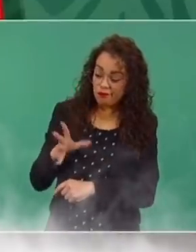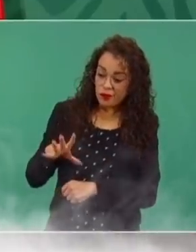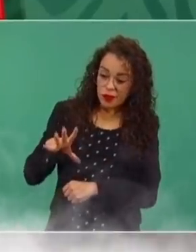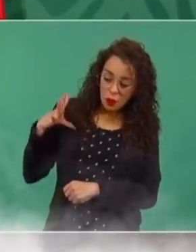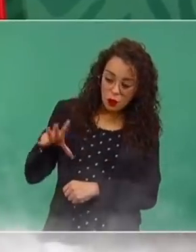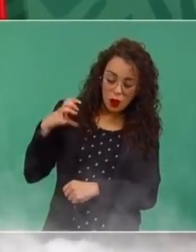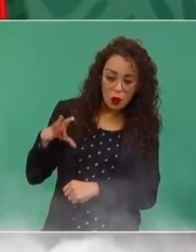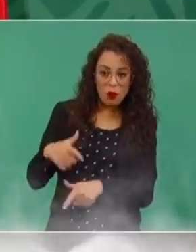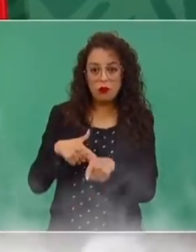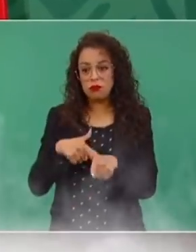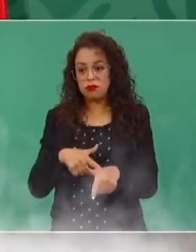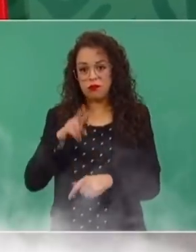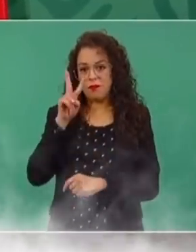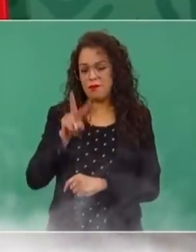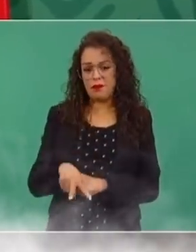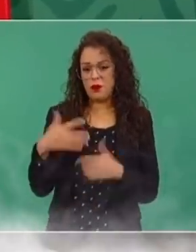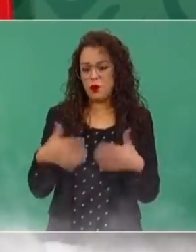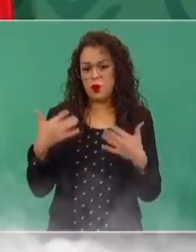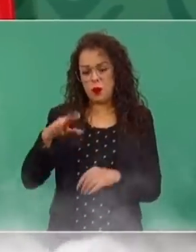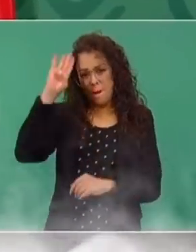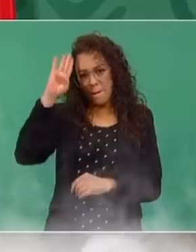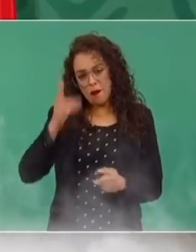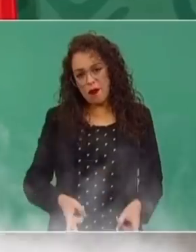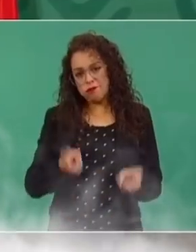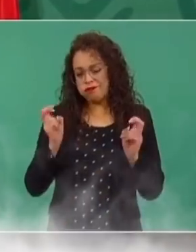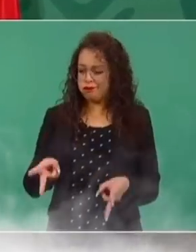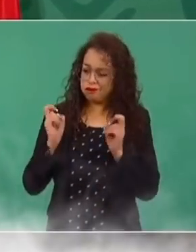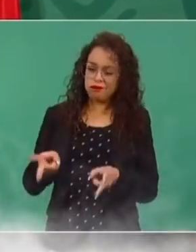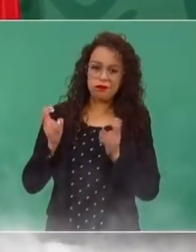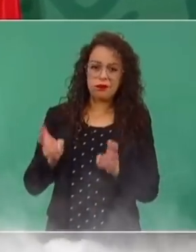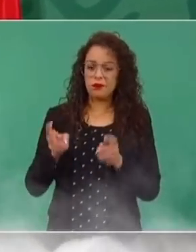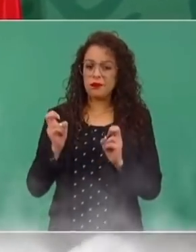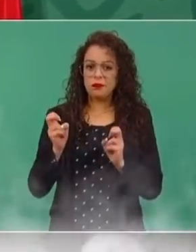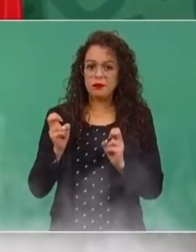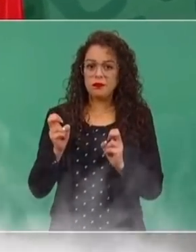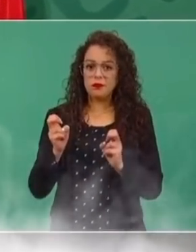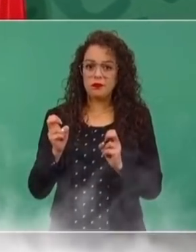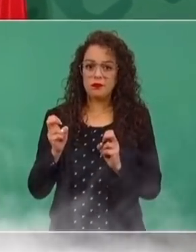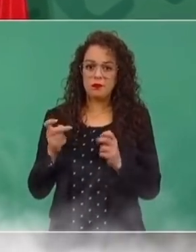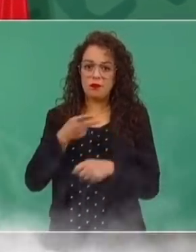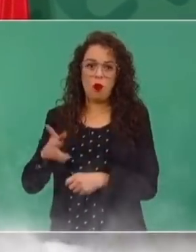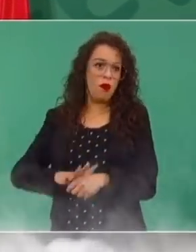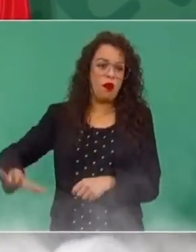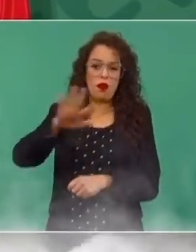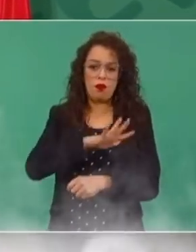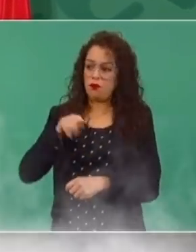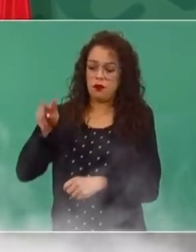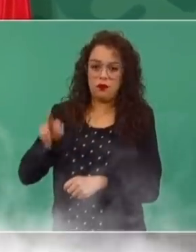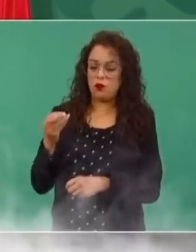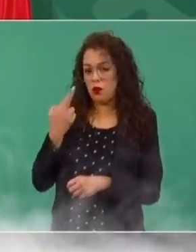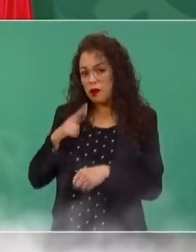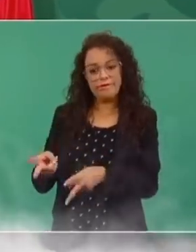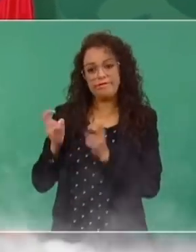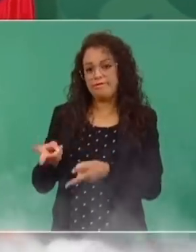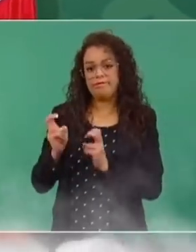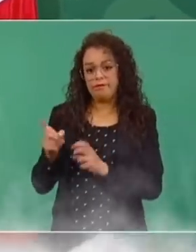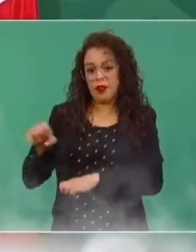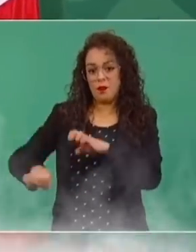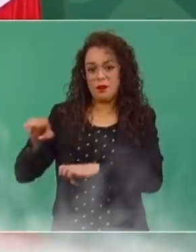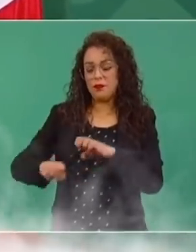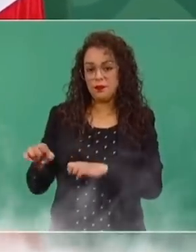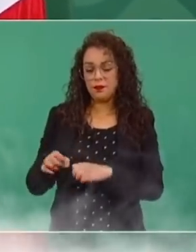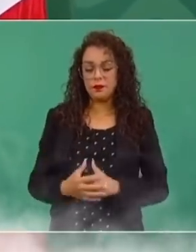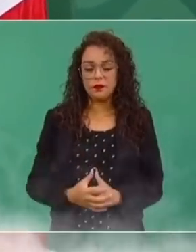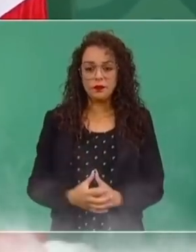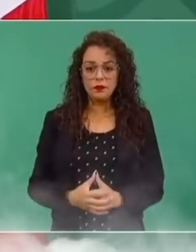es un robo de empresas a toda la población y al erario público. Son condiciones